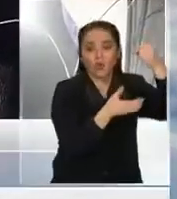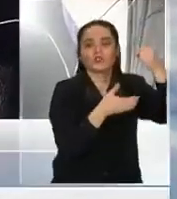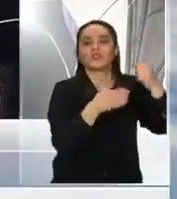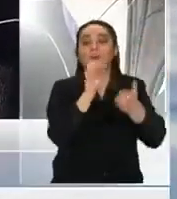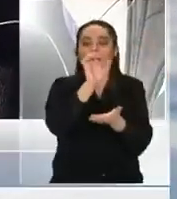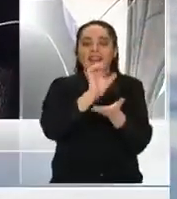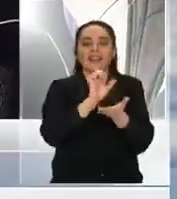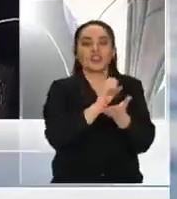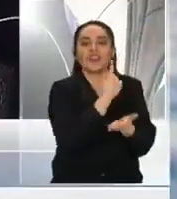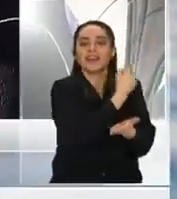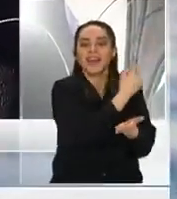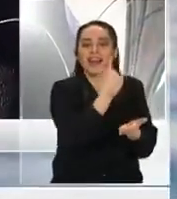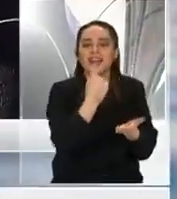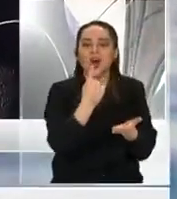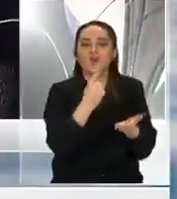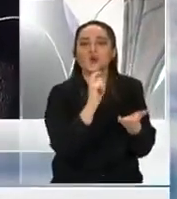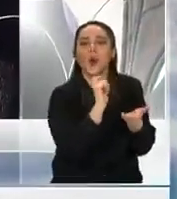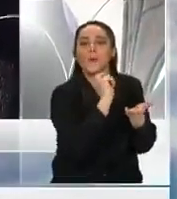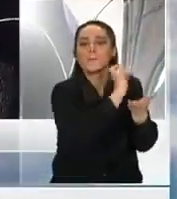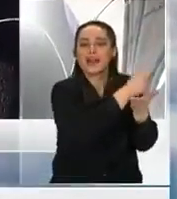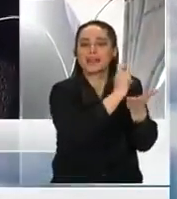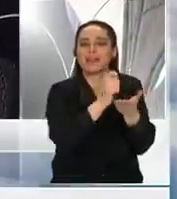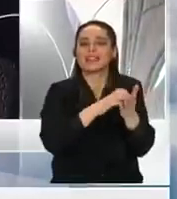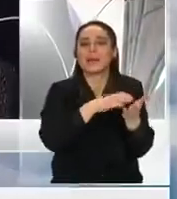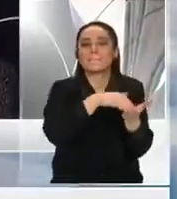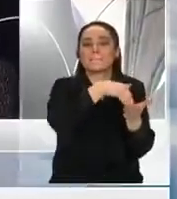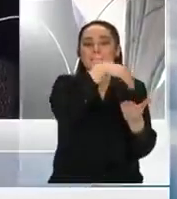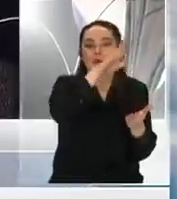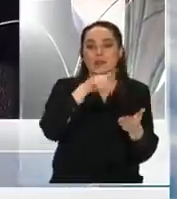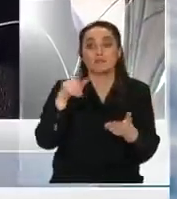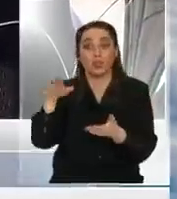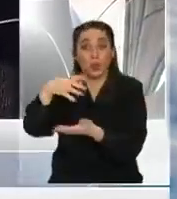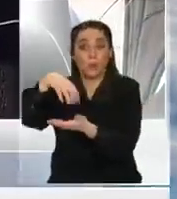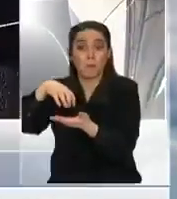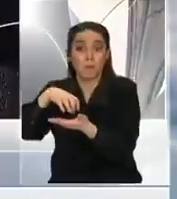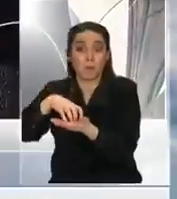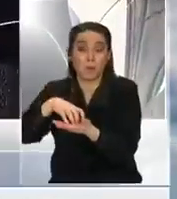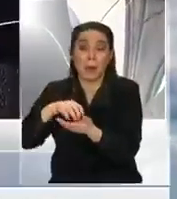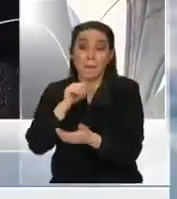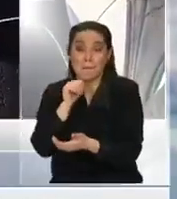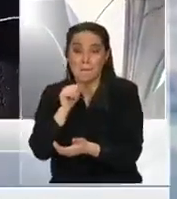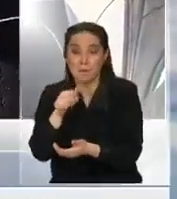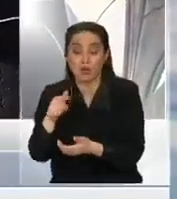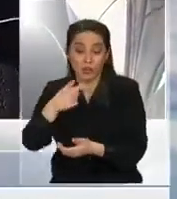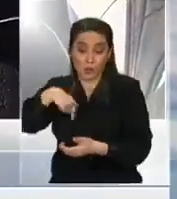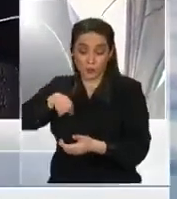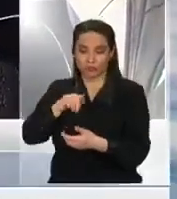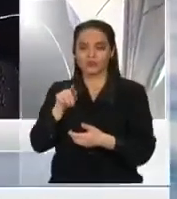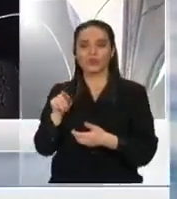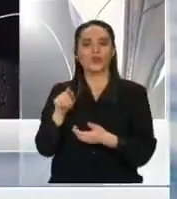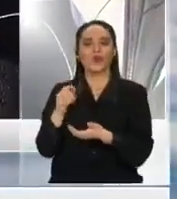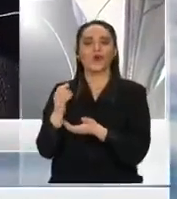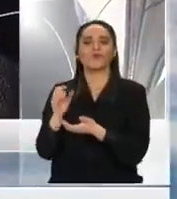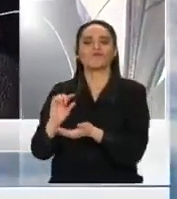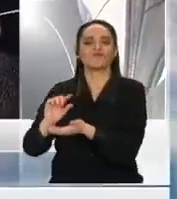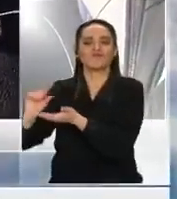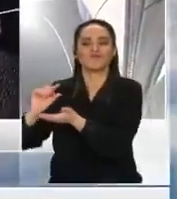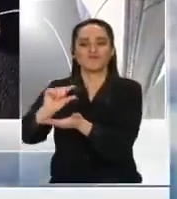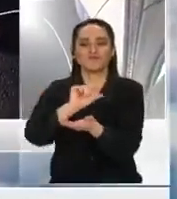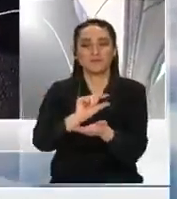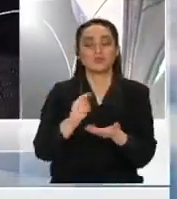mucho más de lo que valen los vecinos y vecinas que viven en las comunas populares como las nuestras. Entonces yo creo que aquí hay que